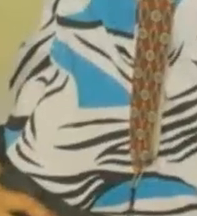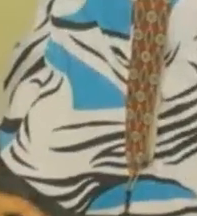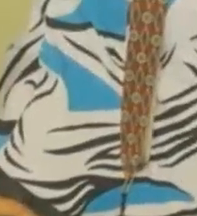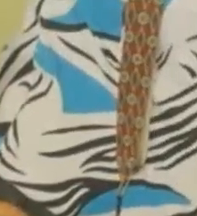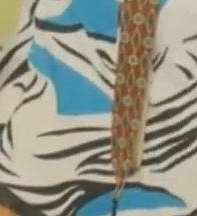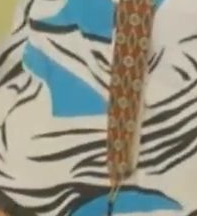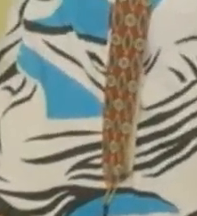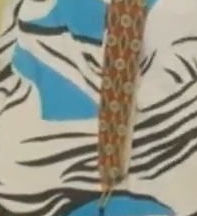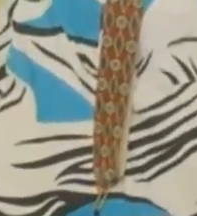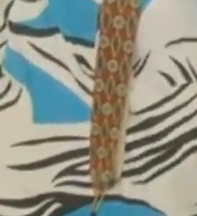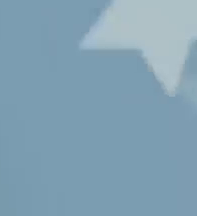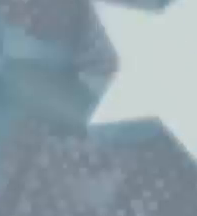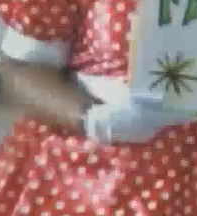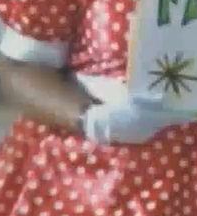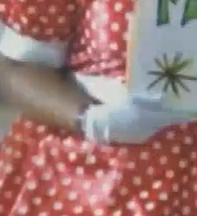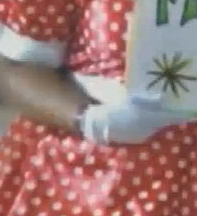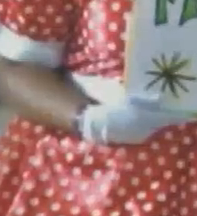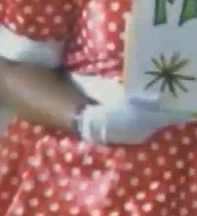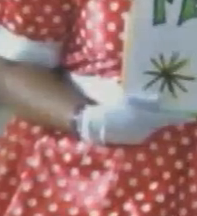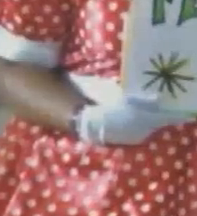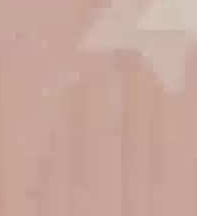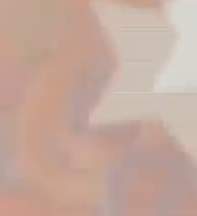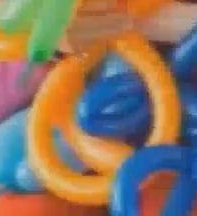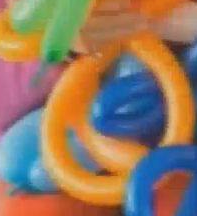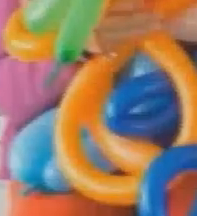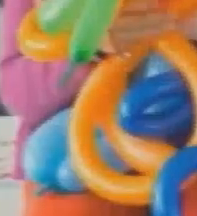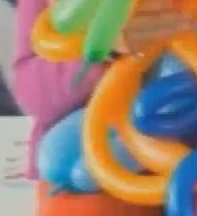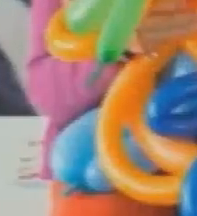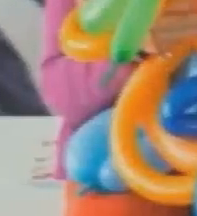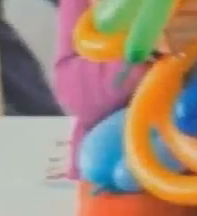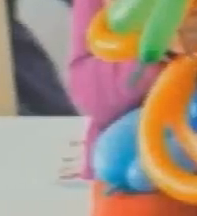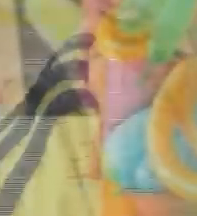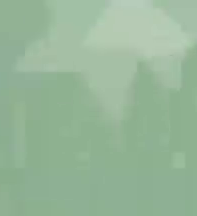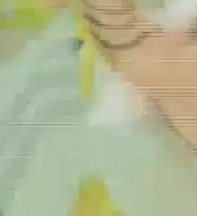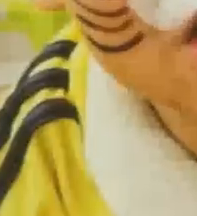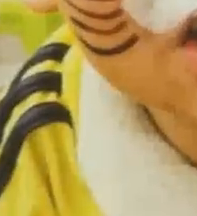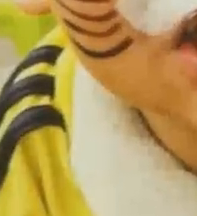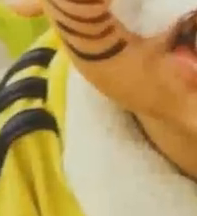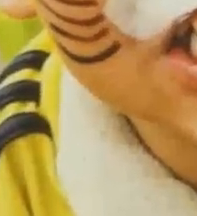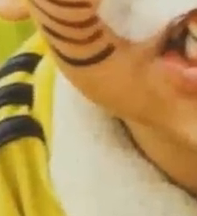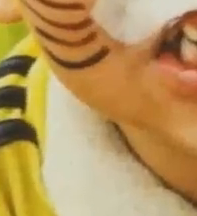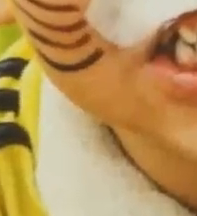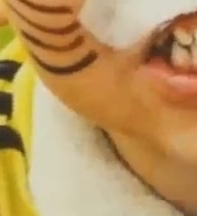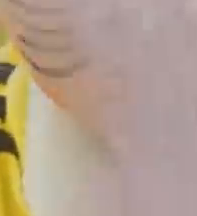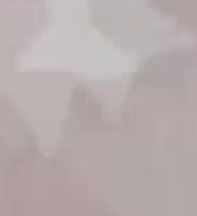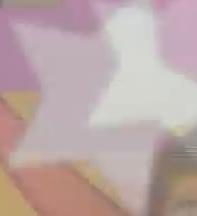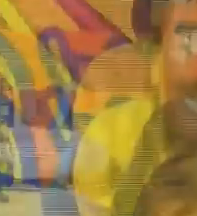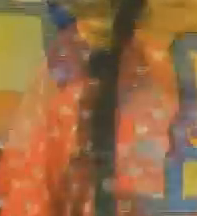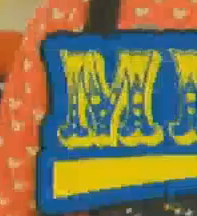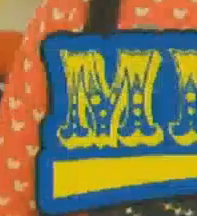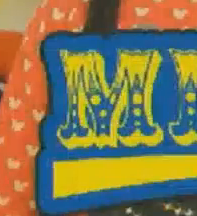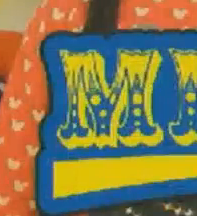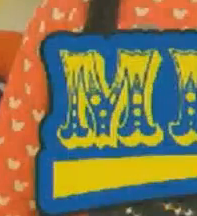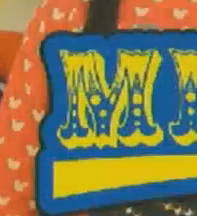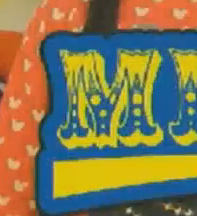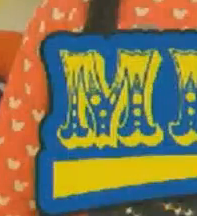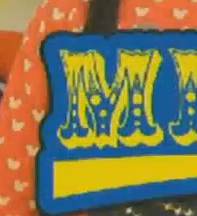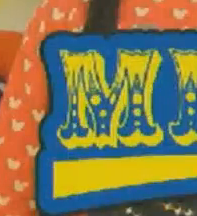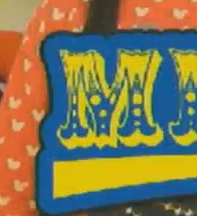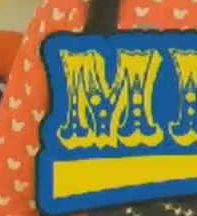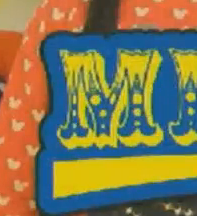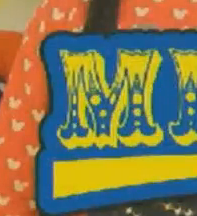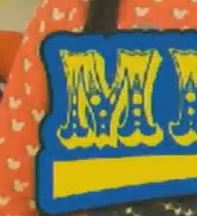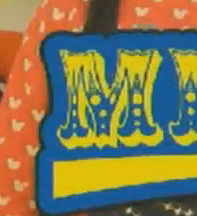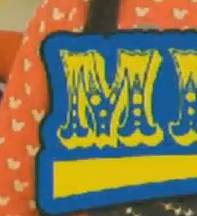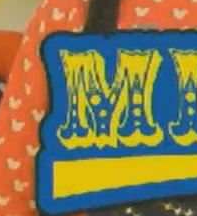payasos, personajes, Disney, malabares, títeres, saltarines, globoflexia y pintucaritas, desde un payaso